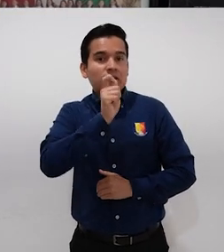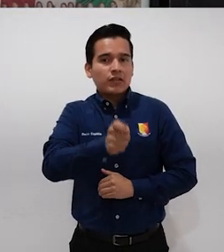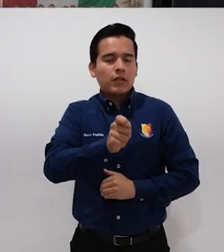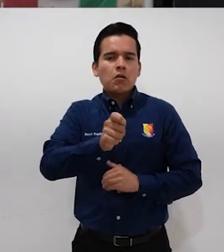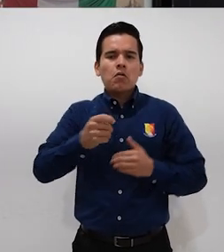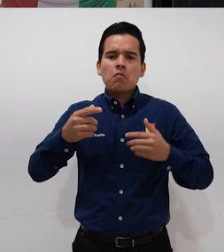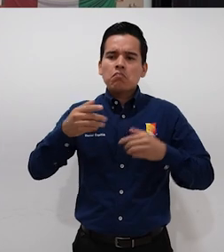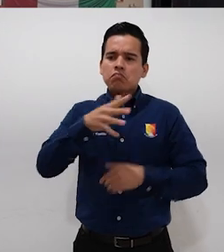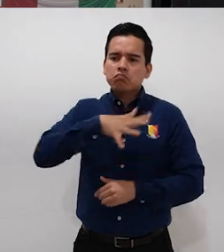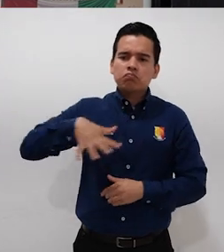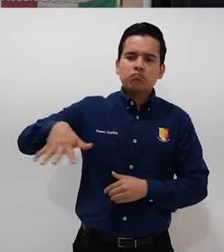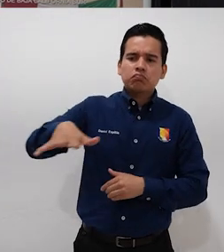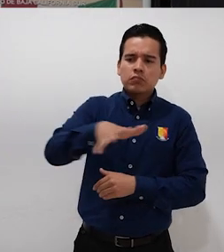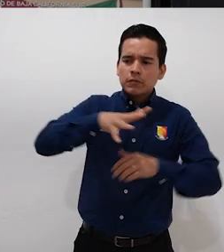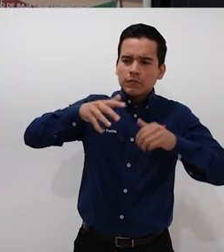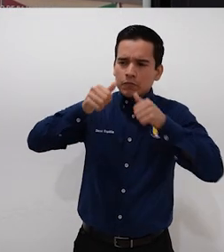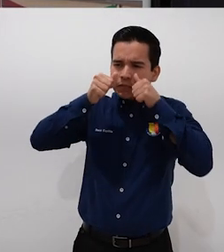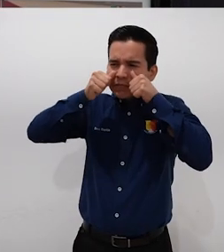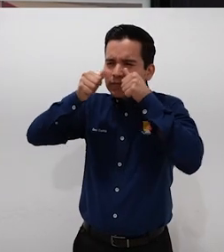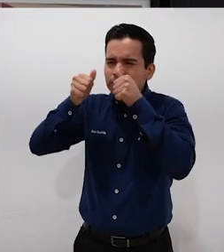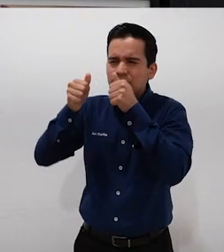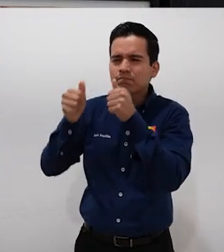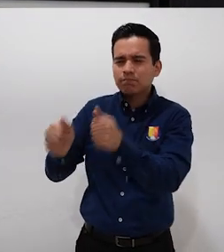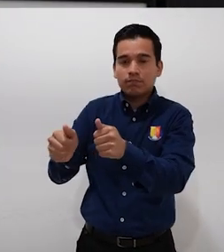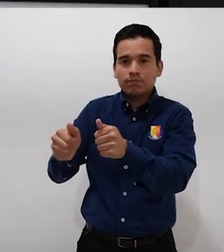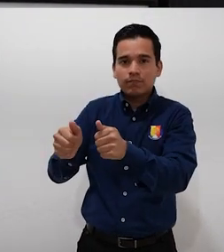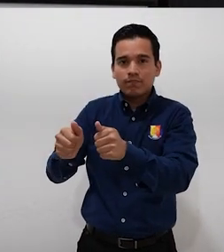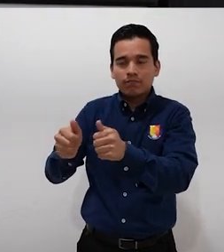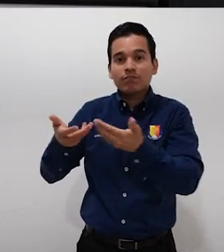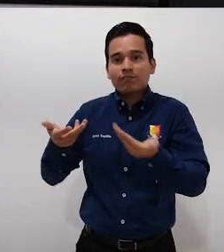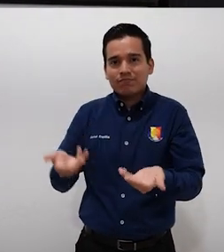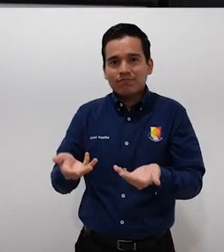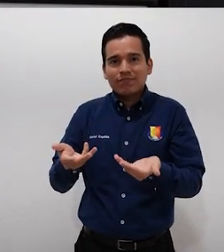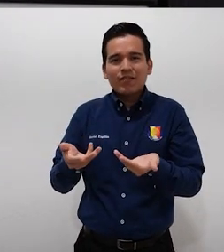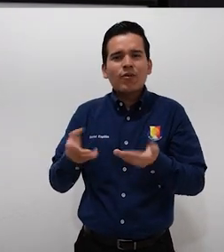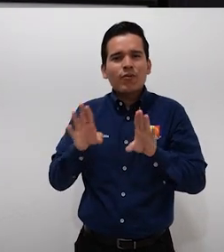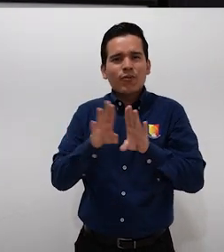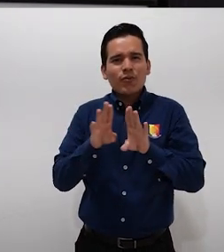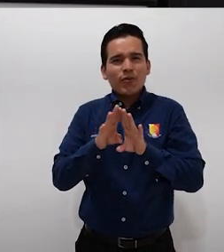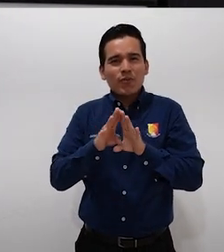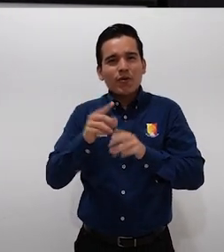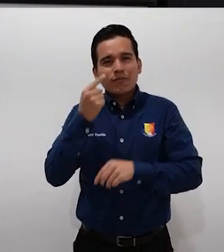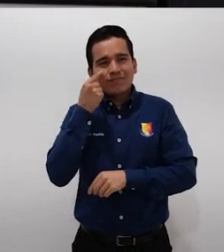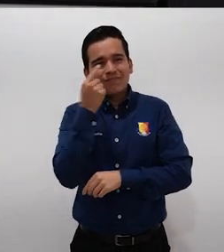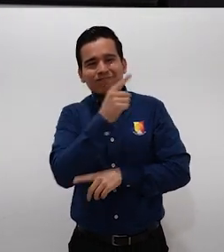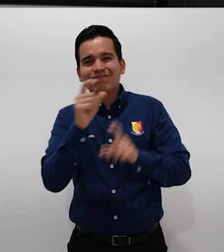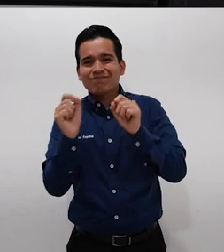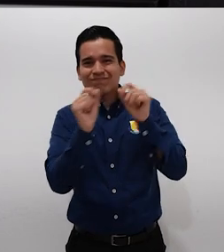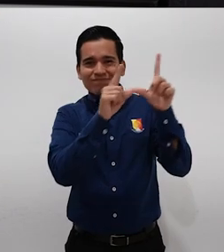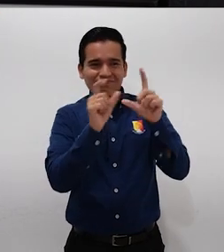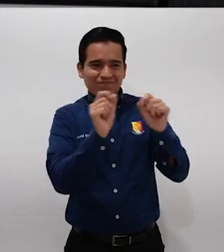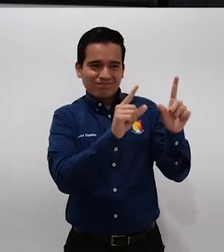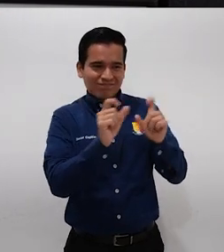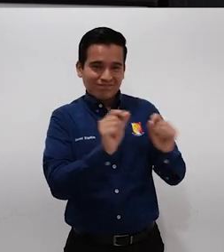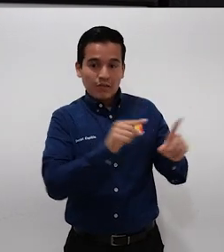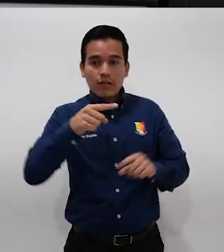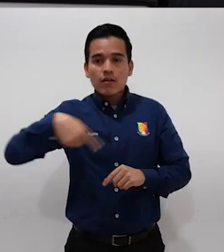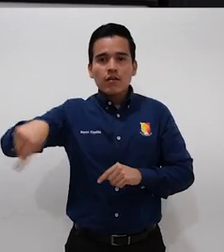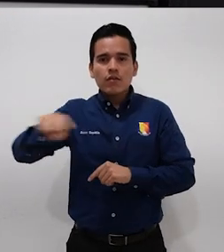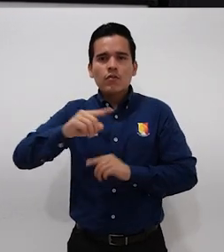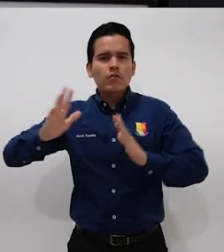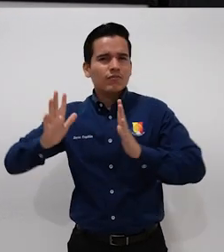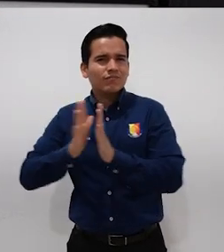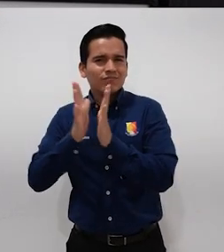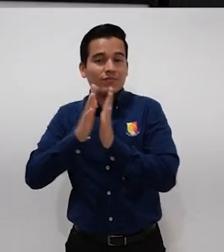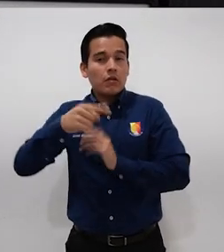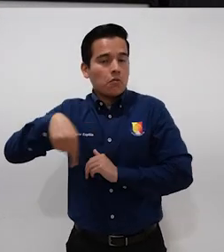abierto, porque escucha a los ciudadanos y ha visto a través de estas galerías la participación activa